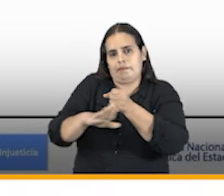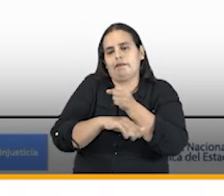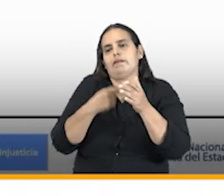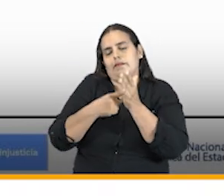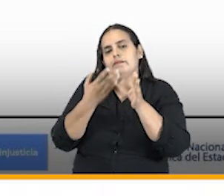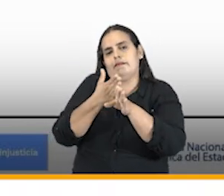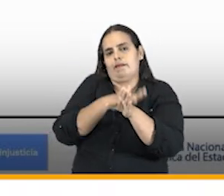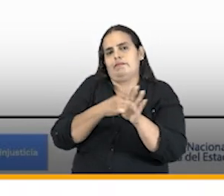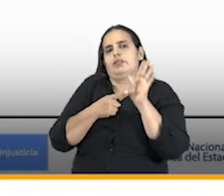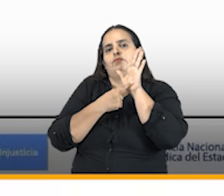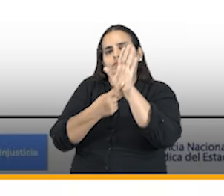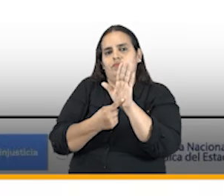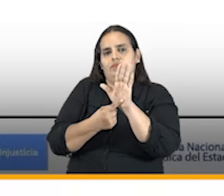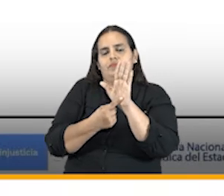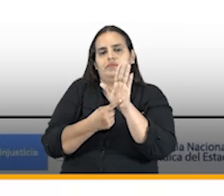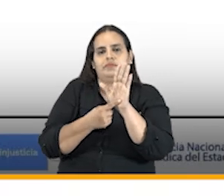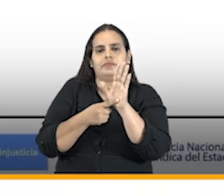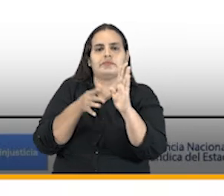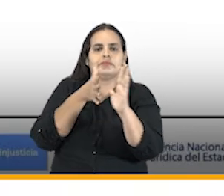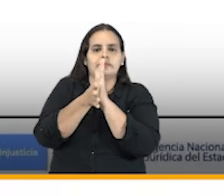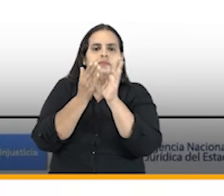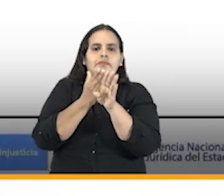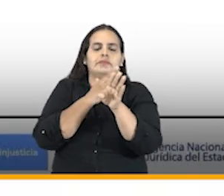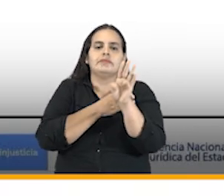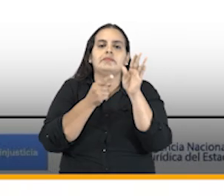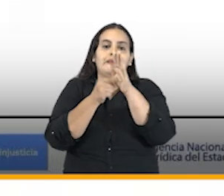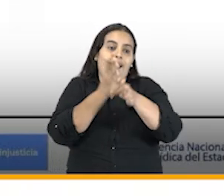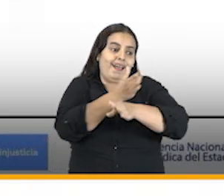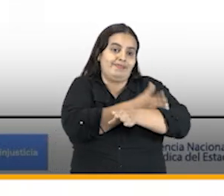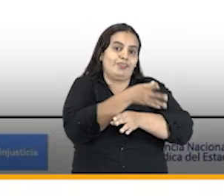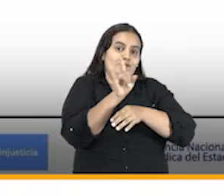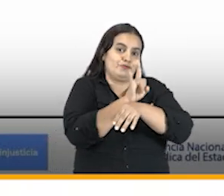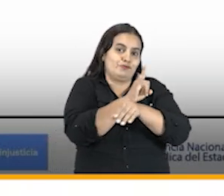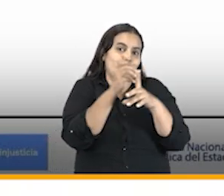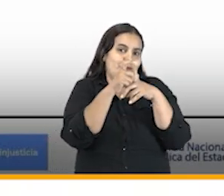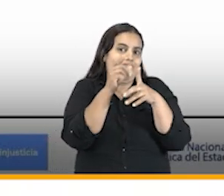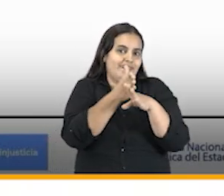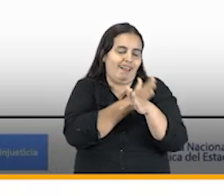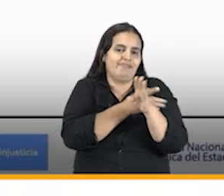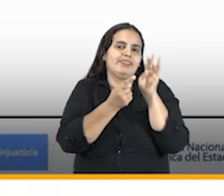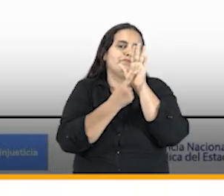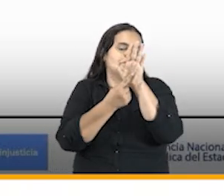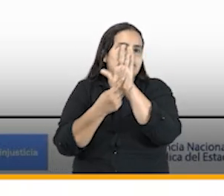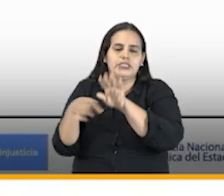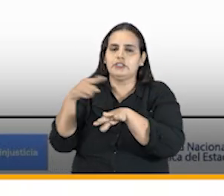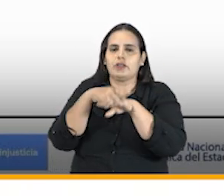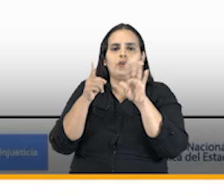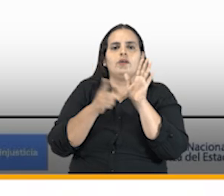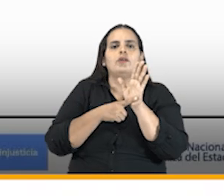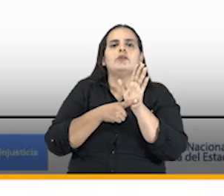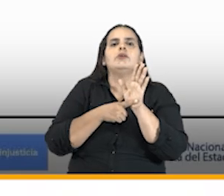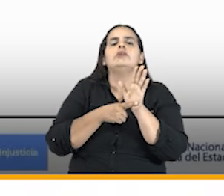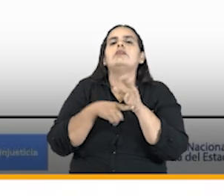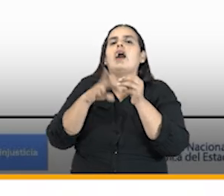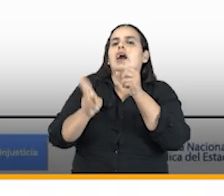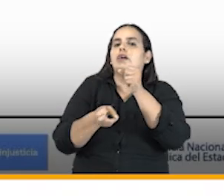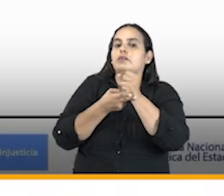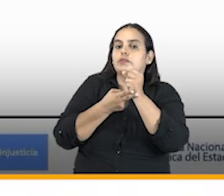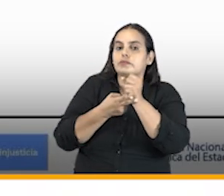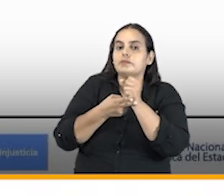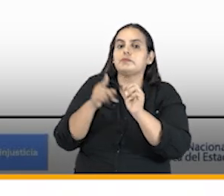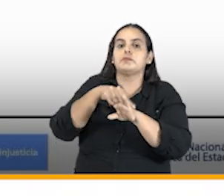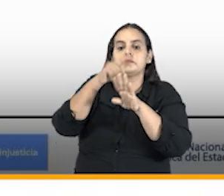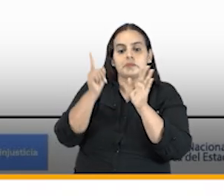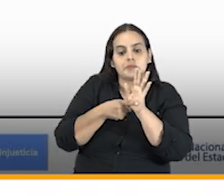que mostró mostraron quienes me precedieron en el uso de la palabra los ahorros de la